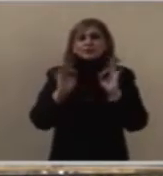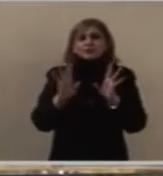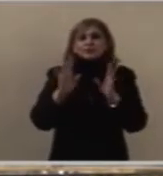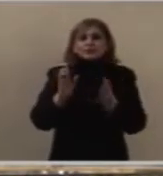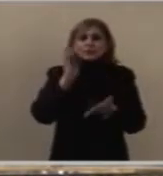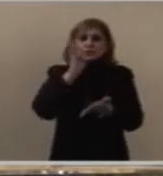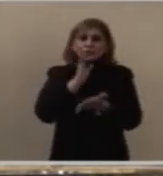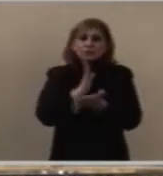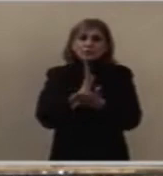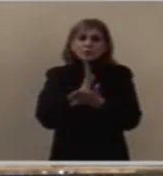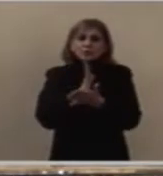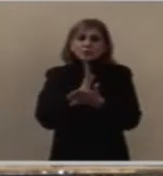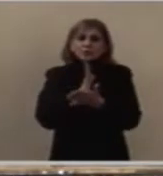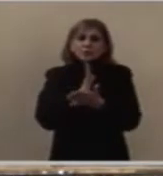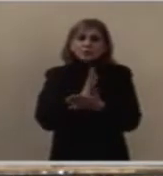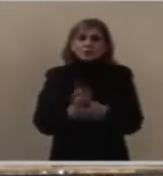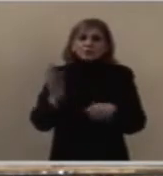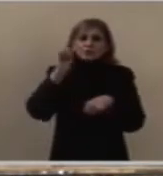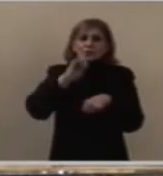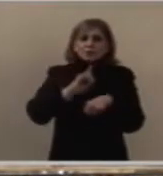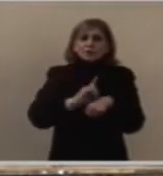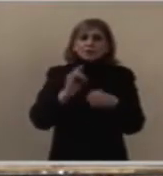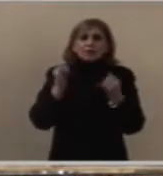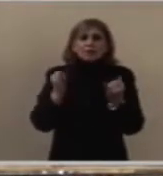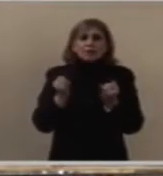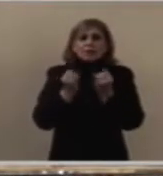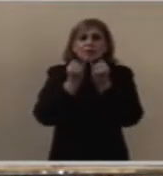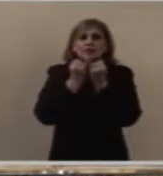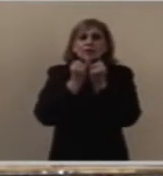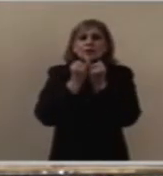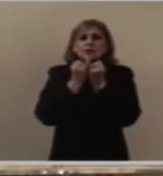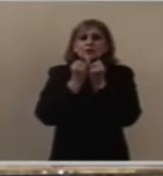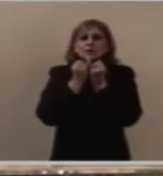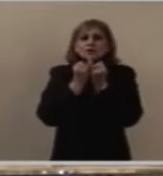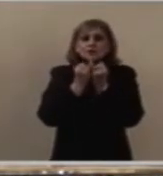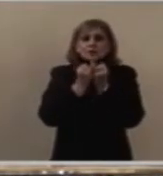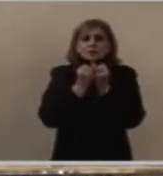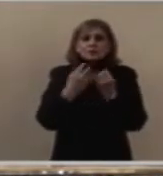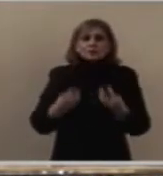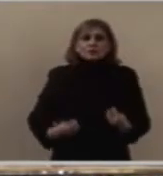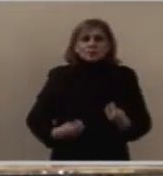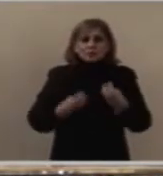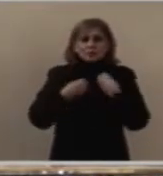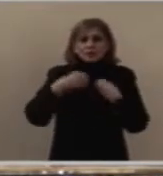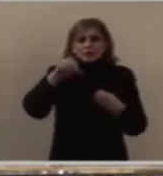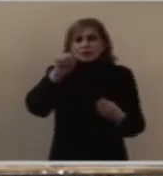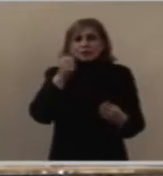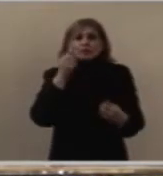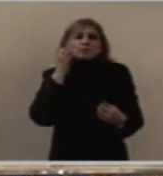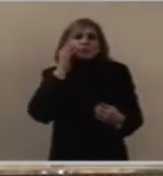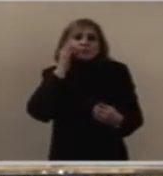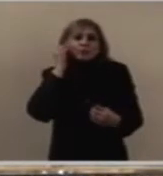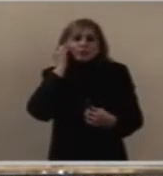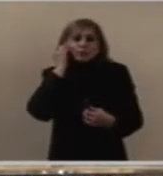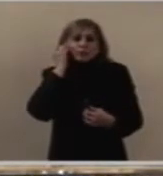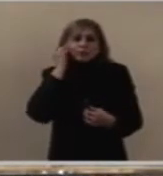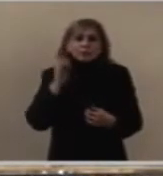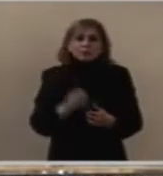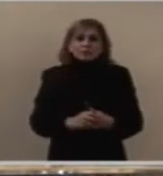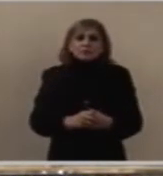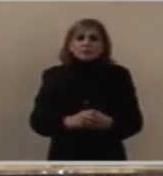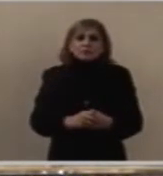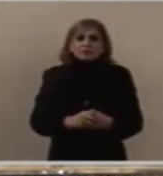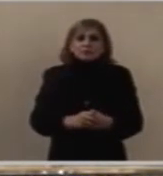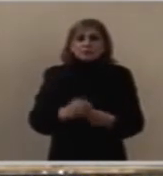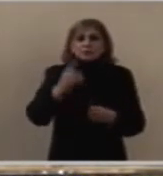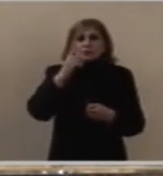mi vida y también, pues, en la vida de otros obispos. En menos